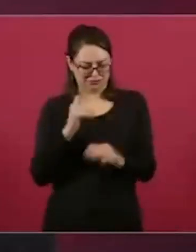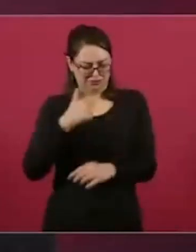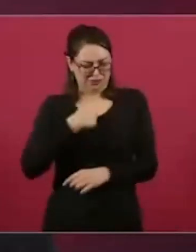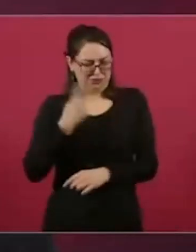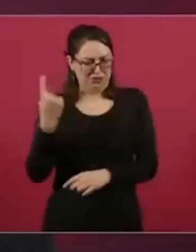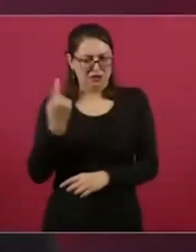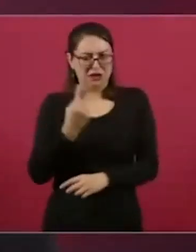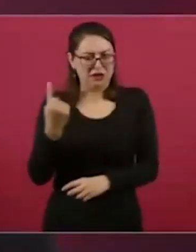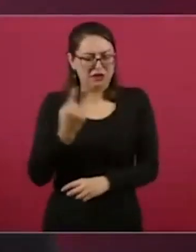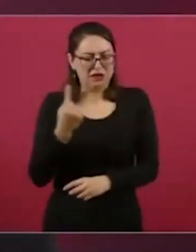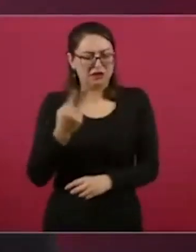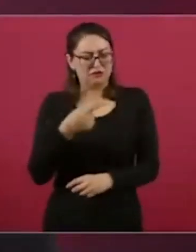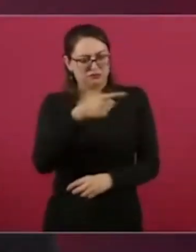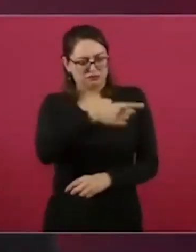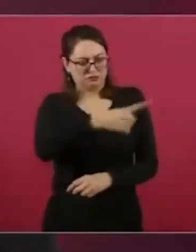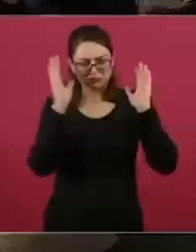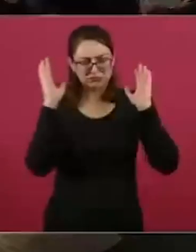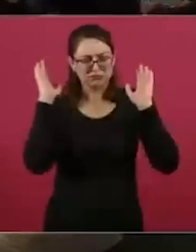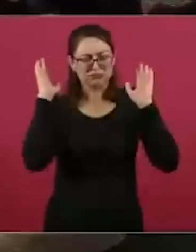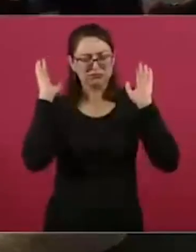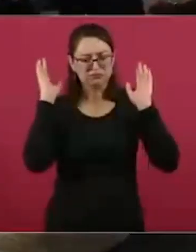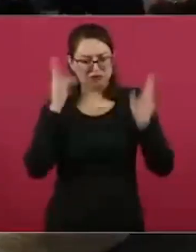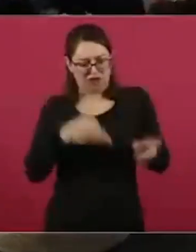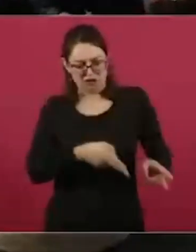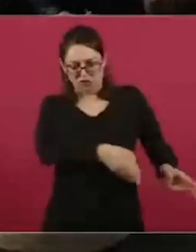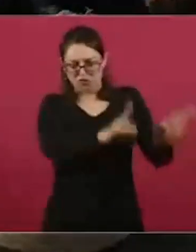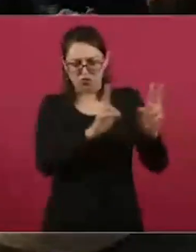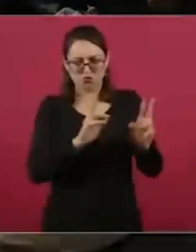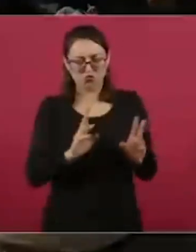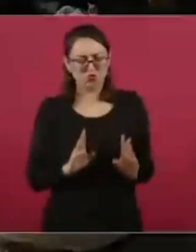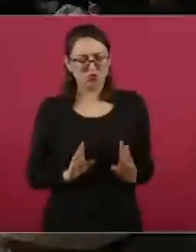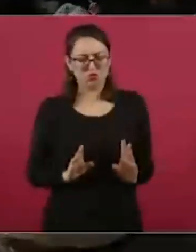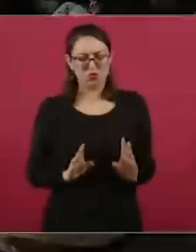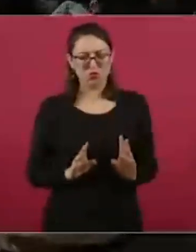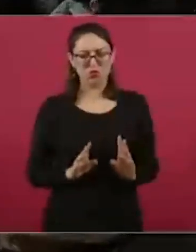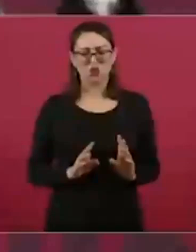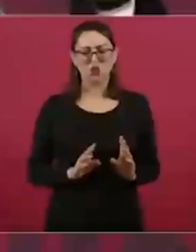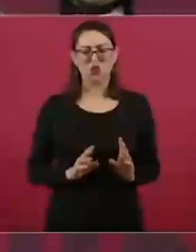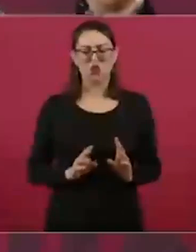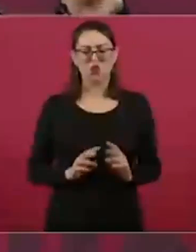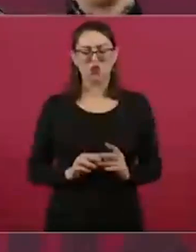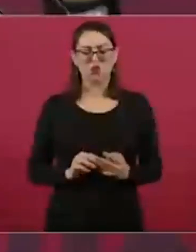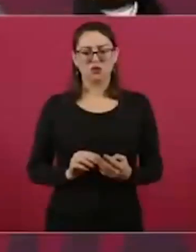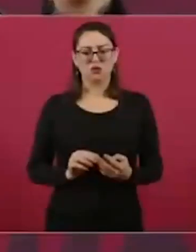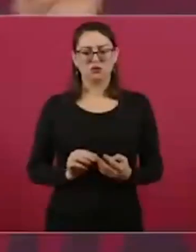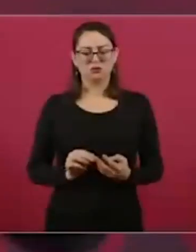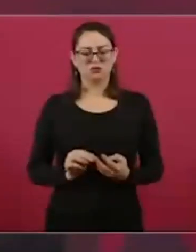jefe, que también fue jefe de Xochitl?